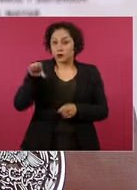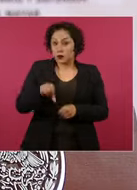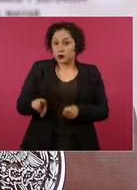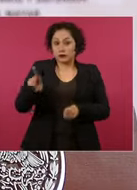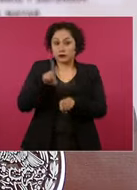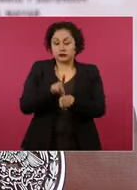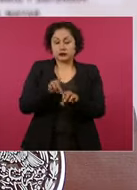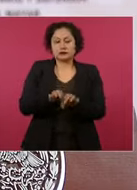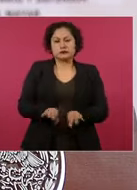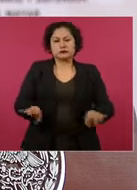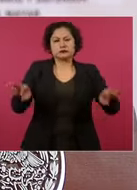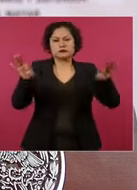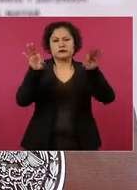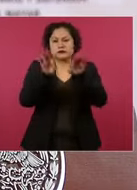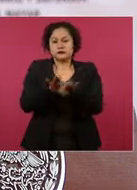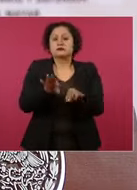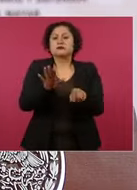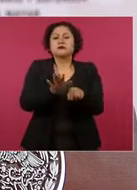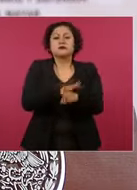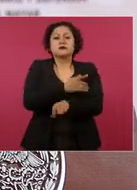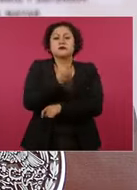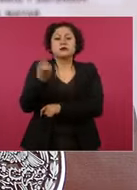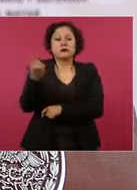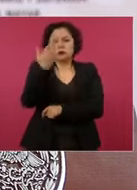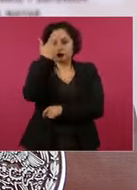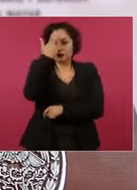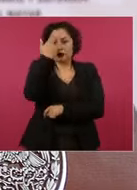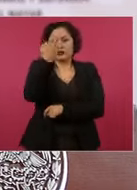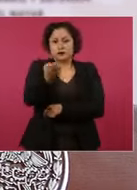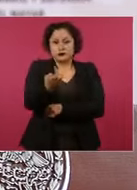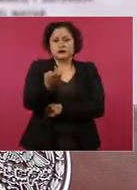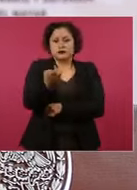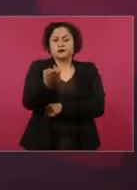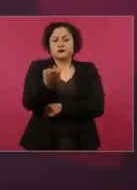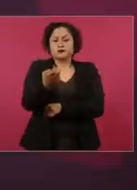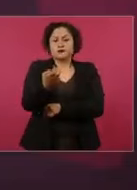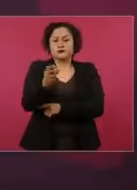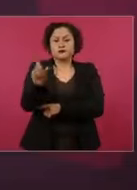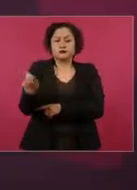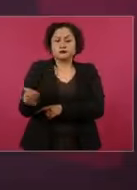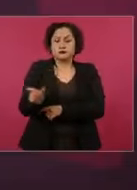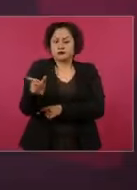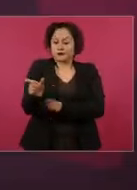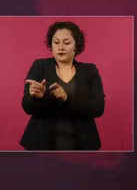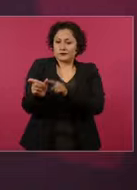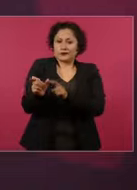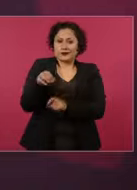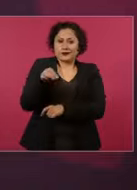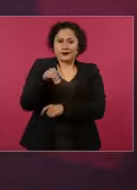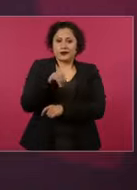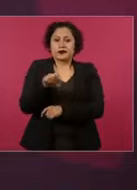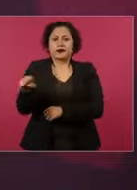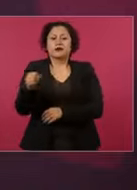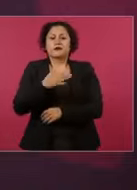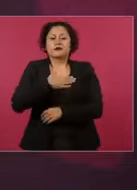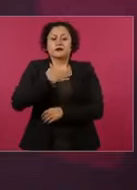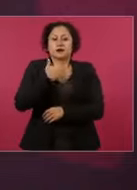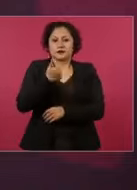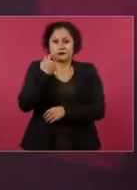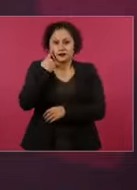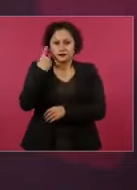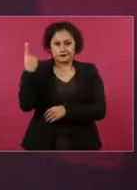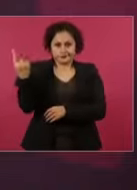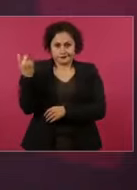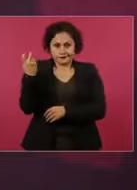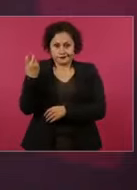está arrancando ya la entrega de las credenciales del INSS Bienestar, credenciales como esta